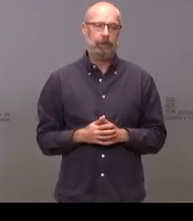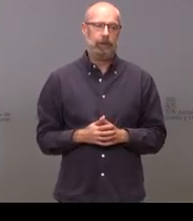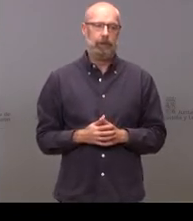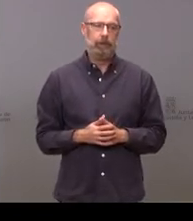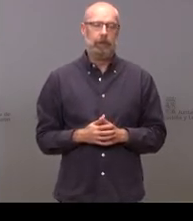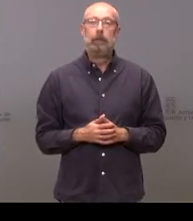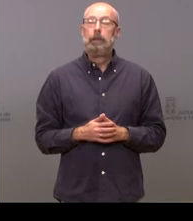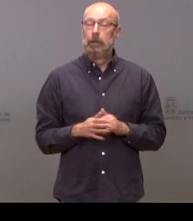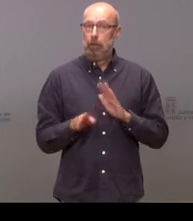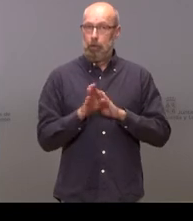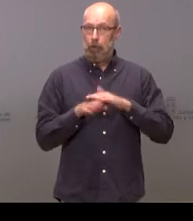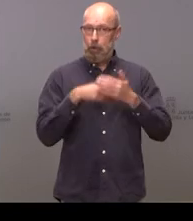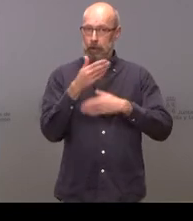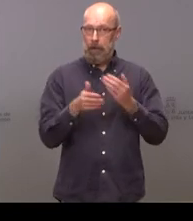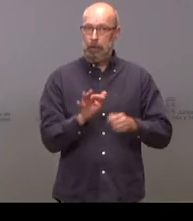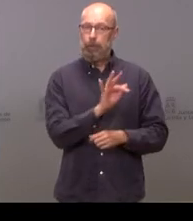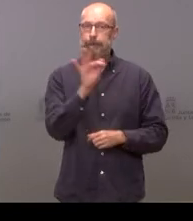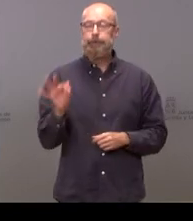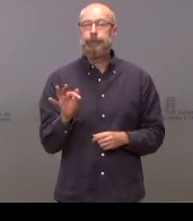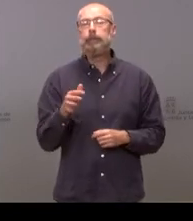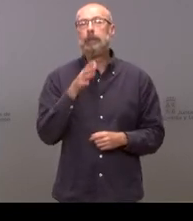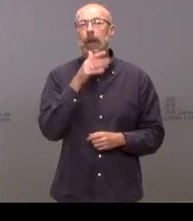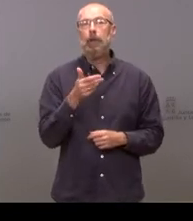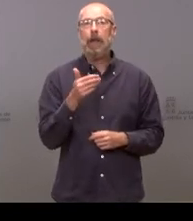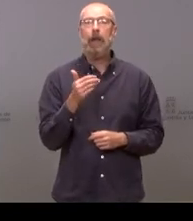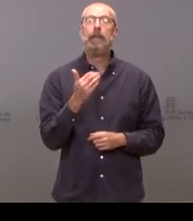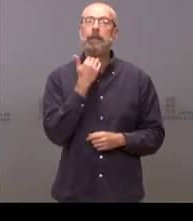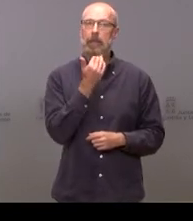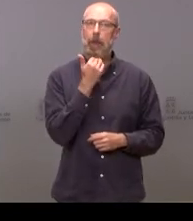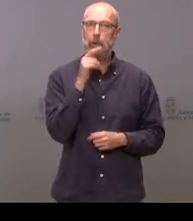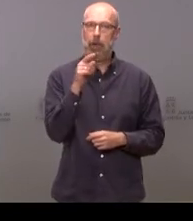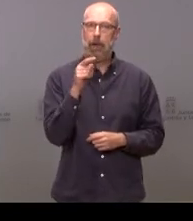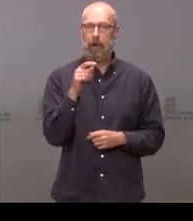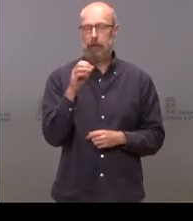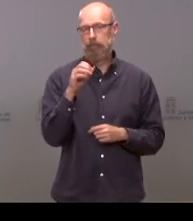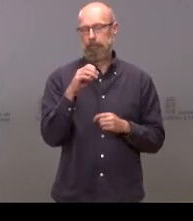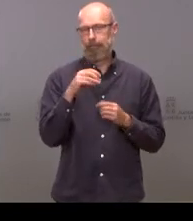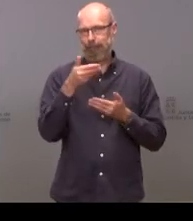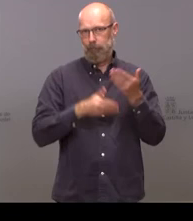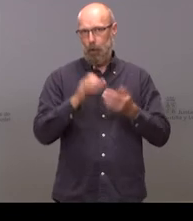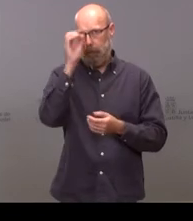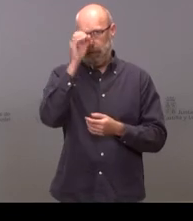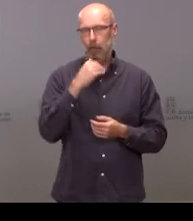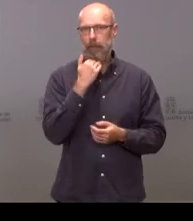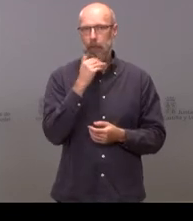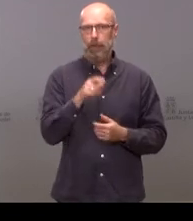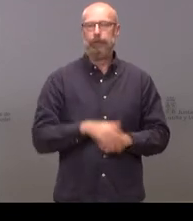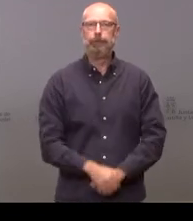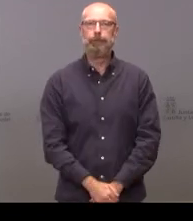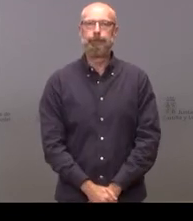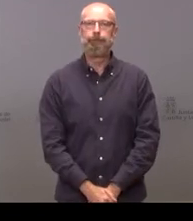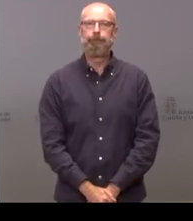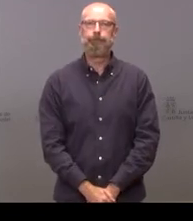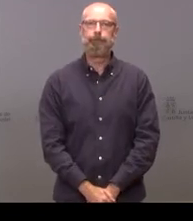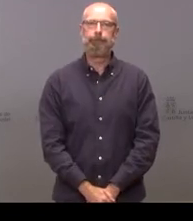Pues continuamos entonces nos vamos a Zamora allí en la opinión como ya es habitual está Carlos Gil Carlos